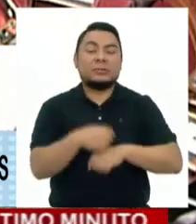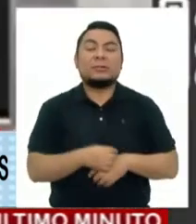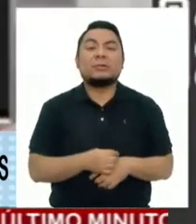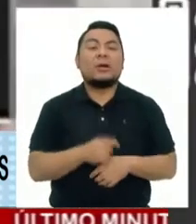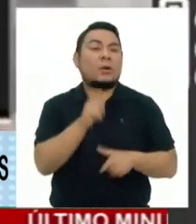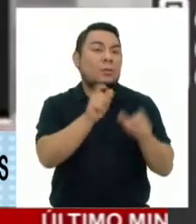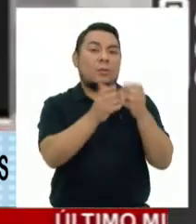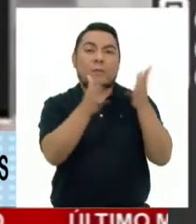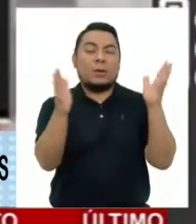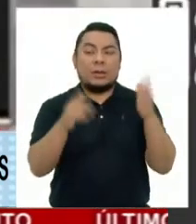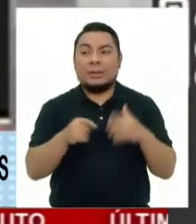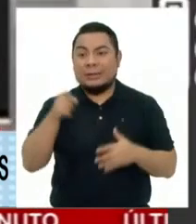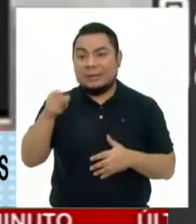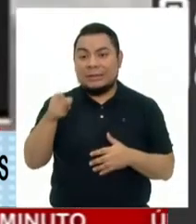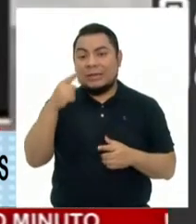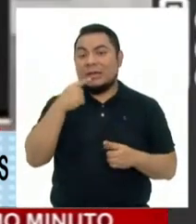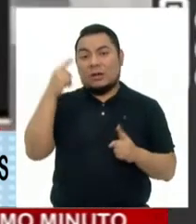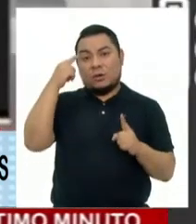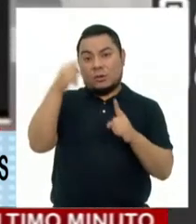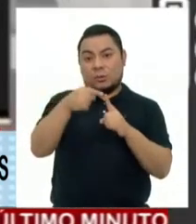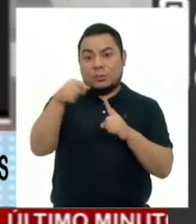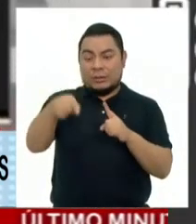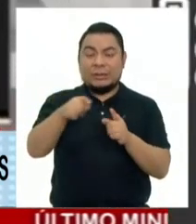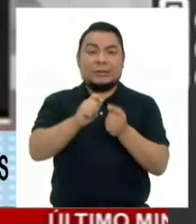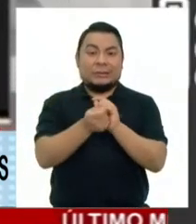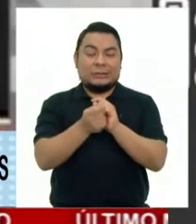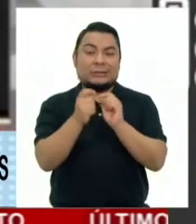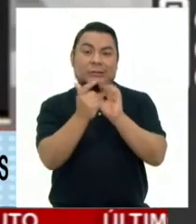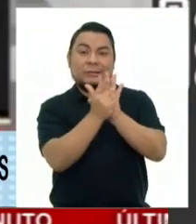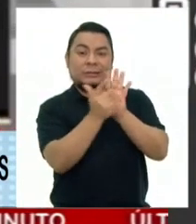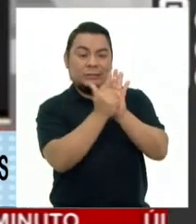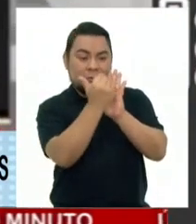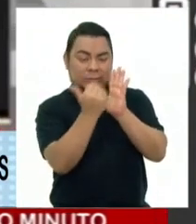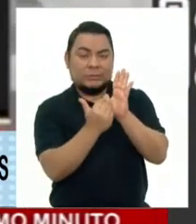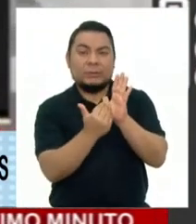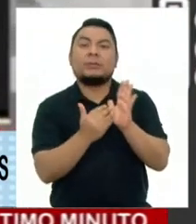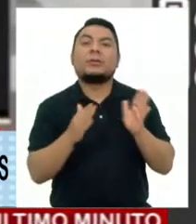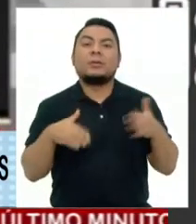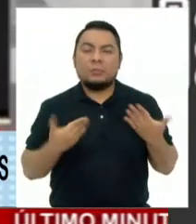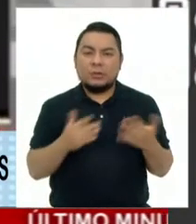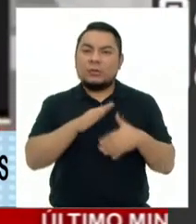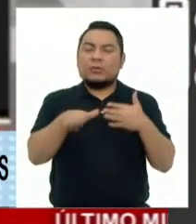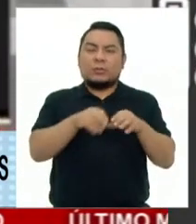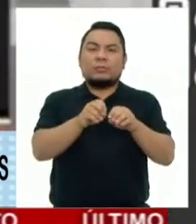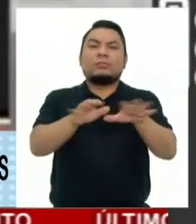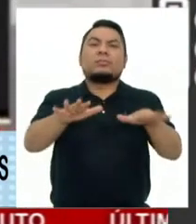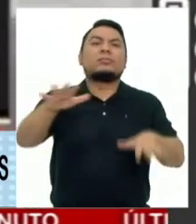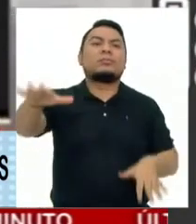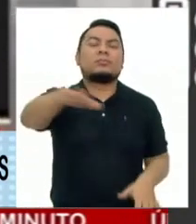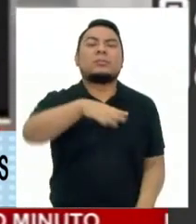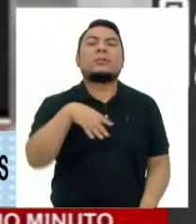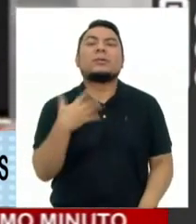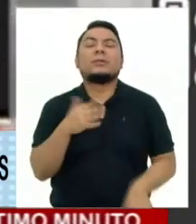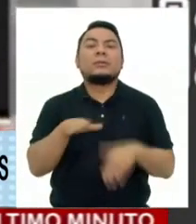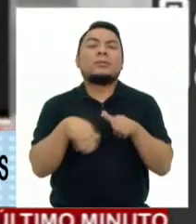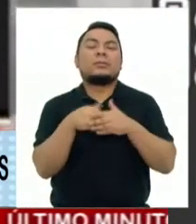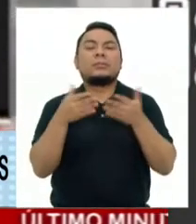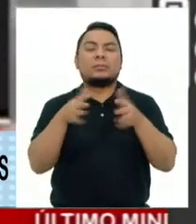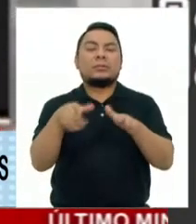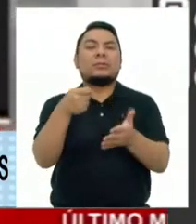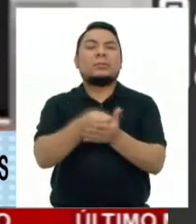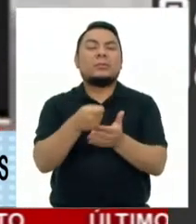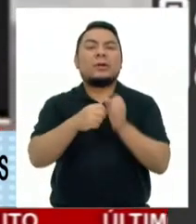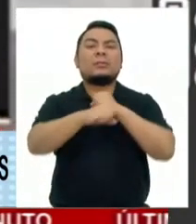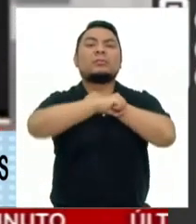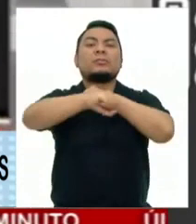señalado que el objetivo de esta iniciativa es poder descentralizar el presupuesto destinado a la